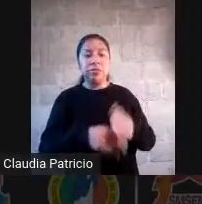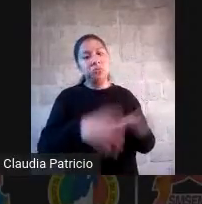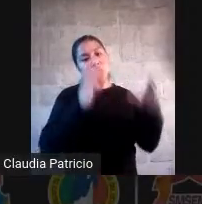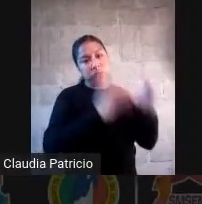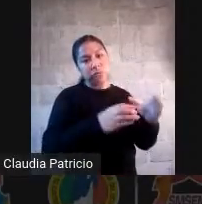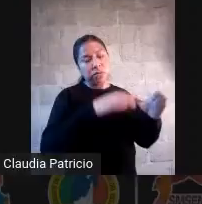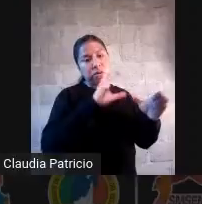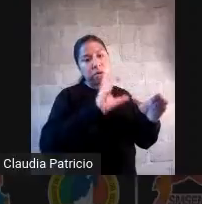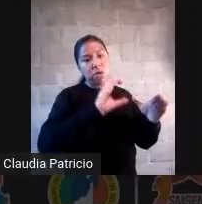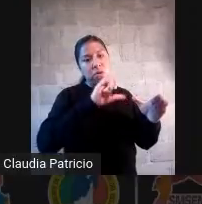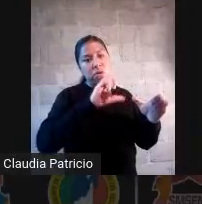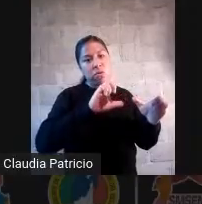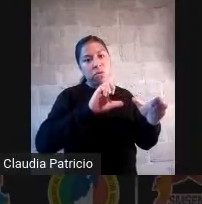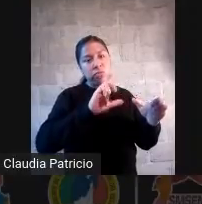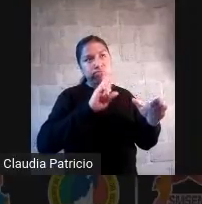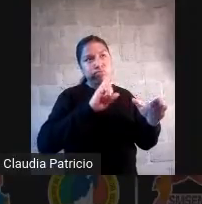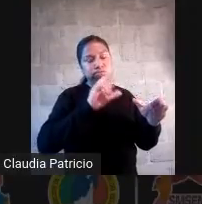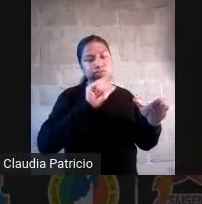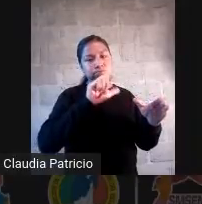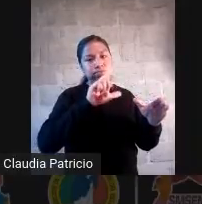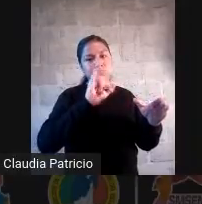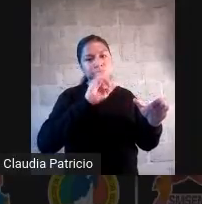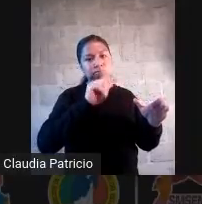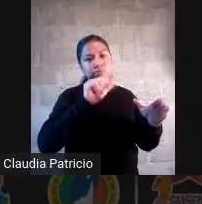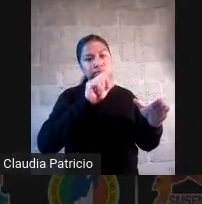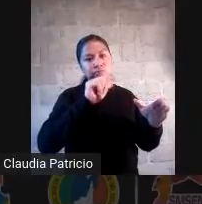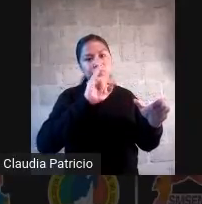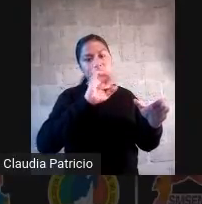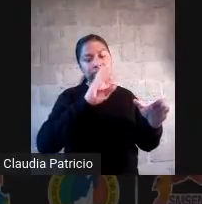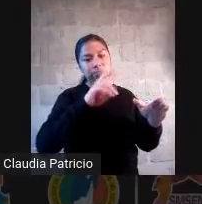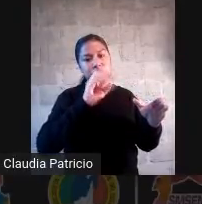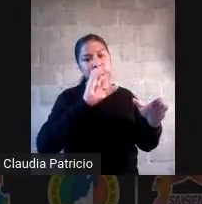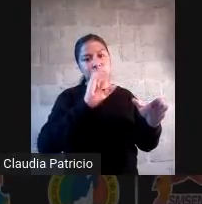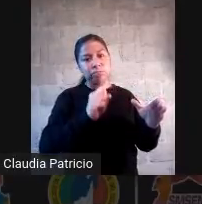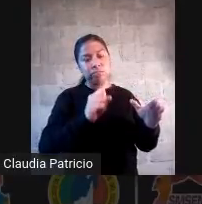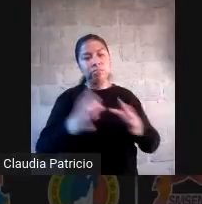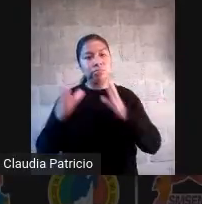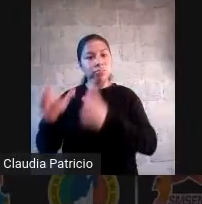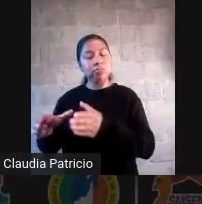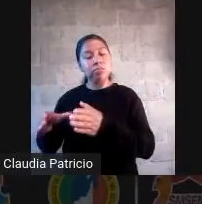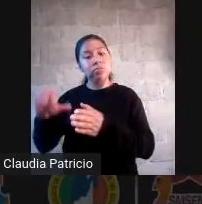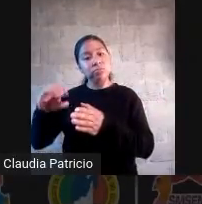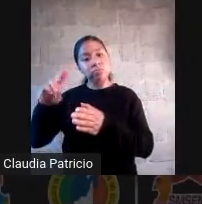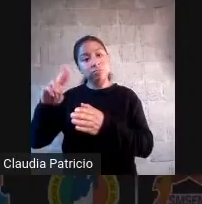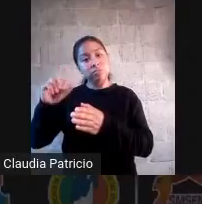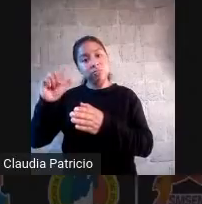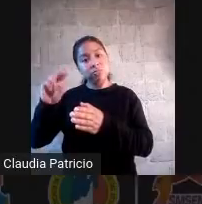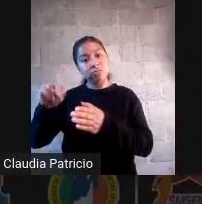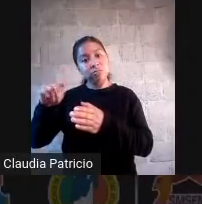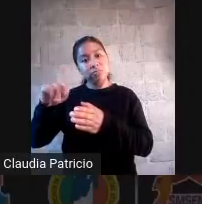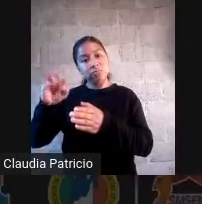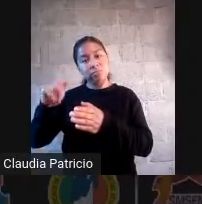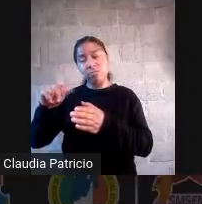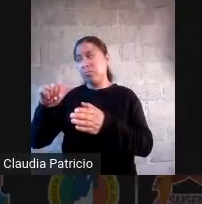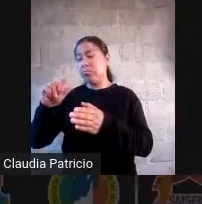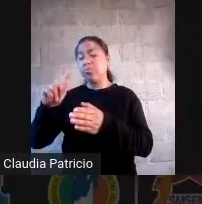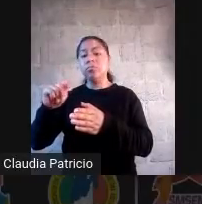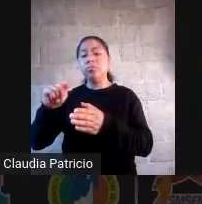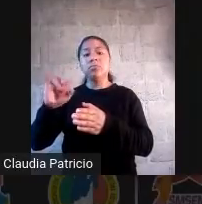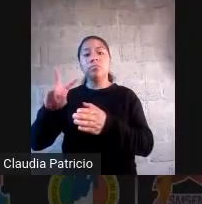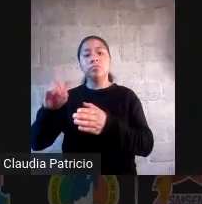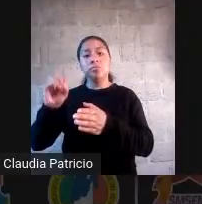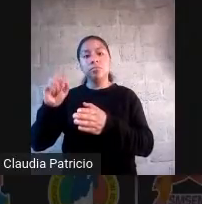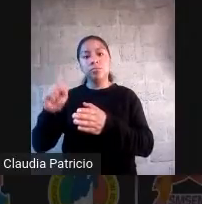Y el resultado que arroje, como diría Mafalda la de Quino en los años 70s, aunque sea un